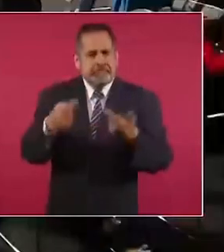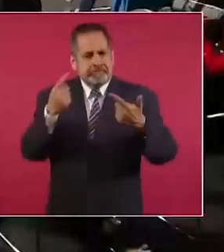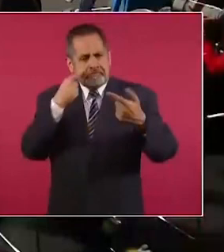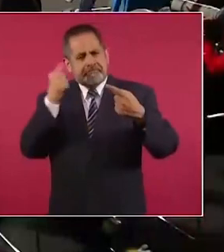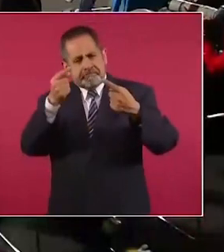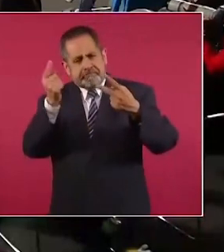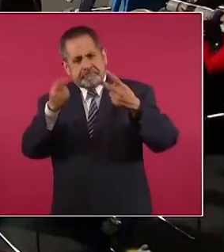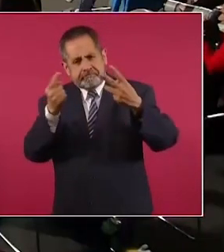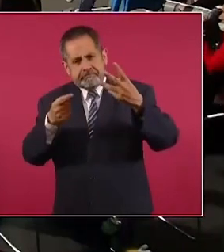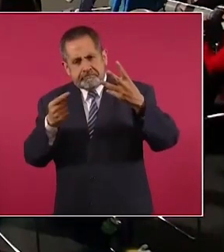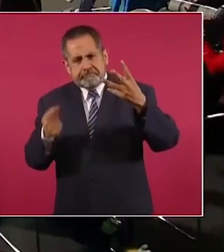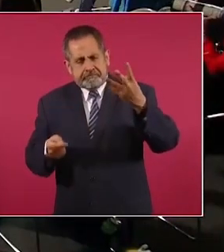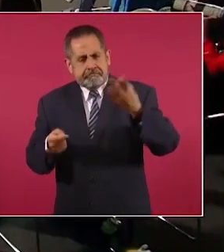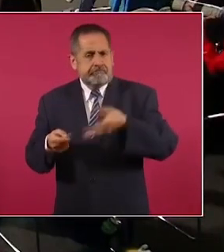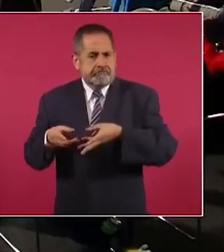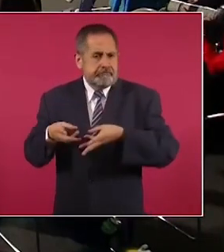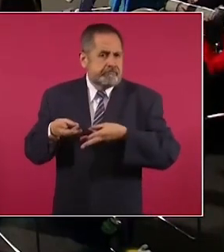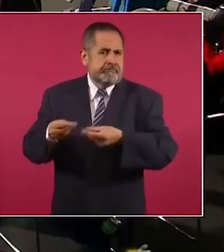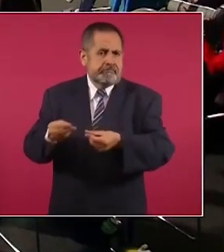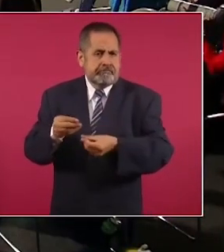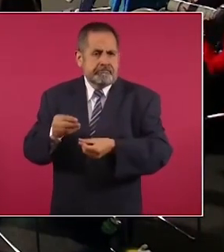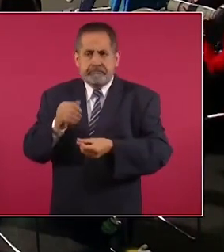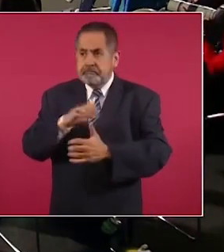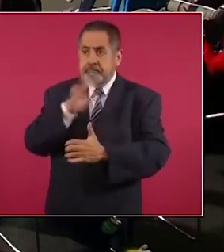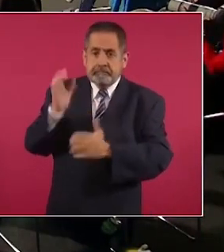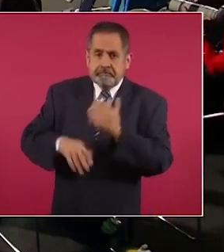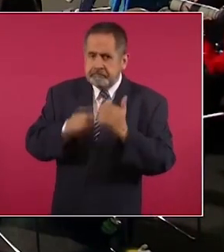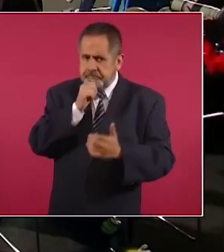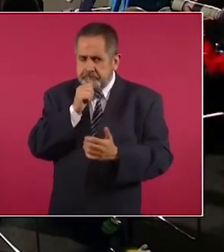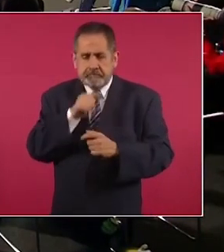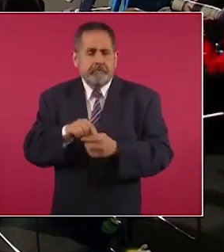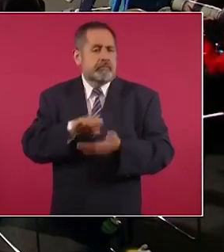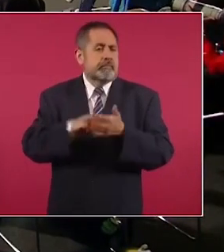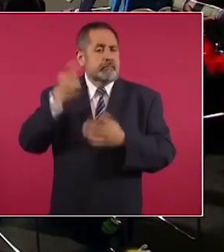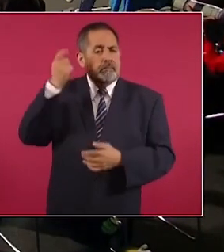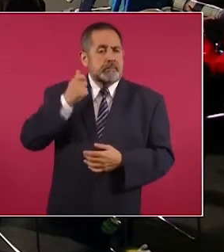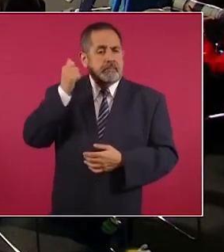becas 80 mil millones